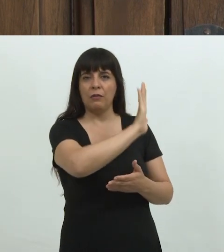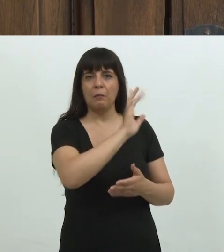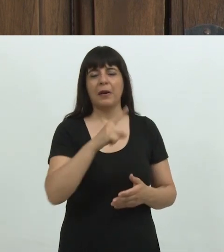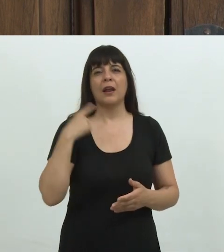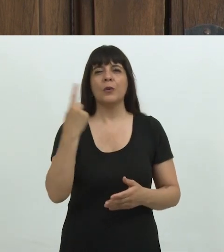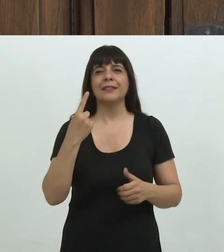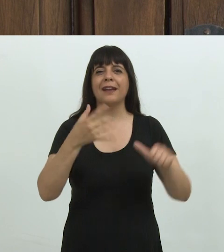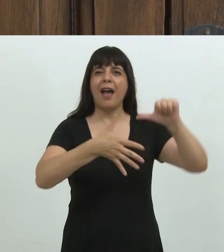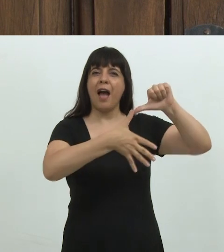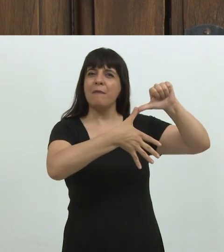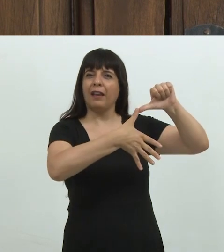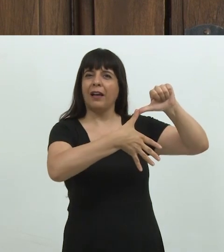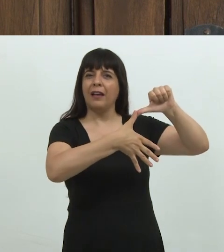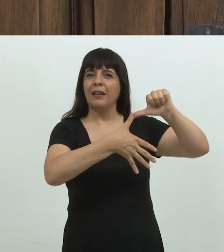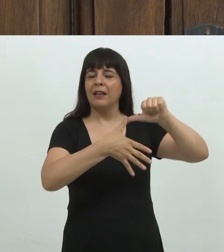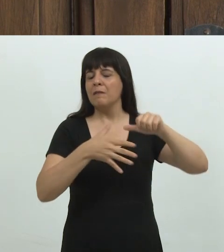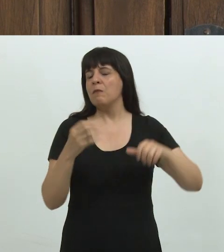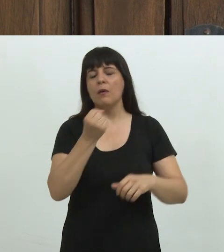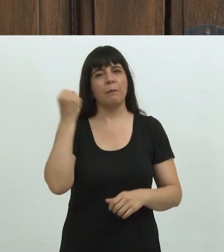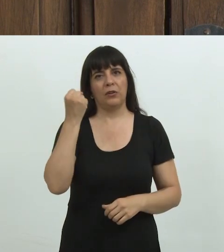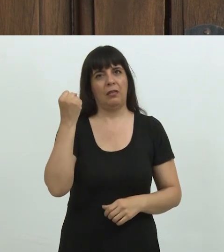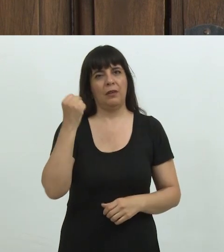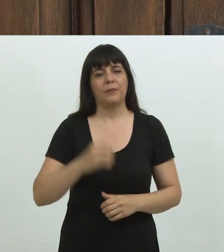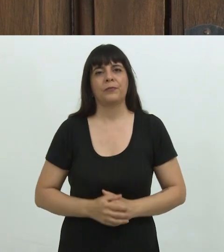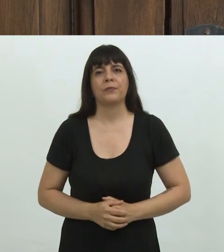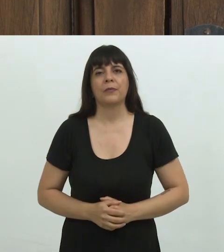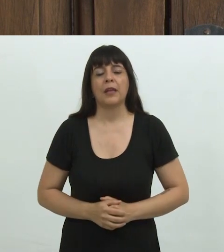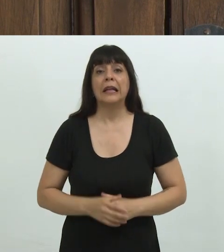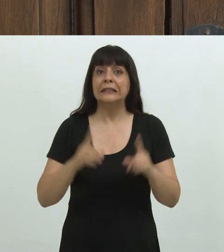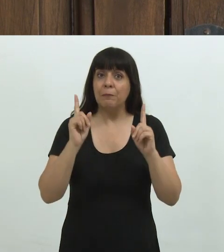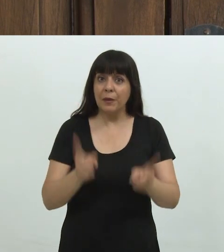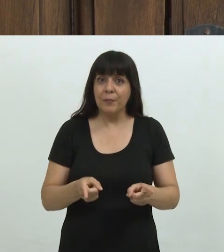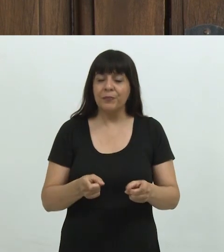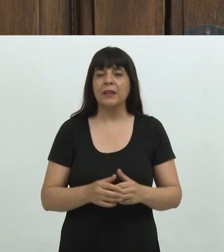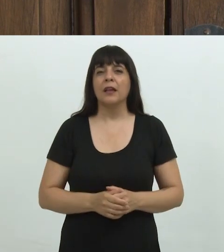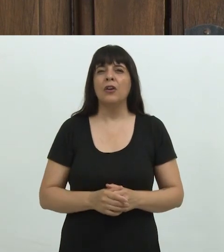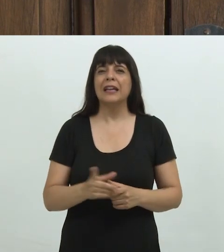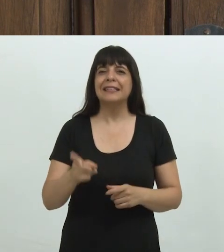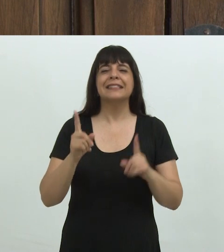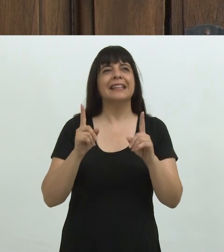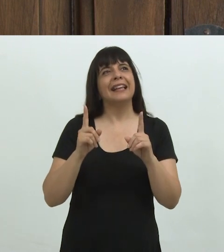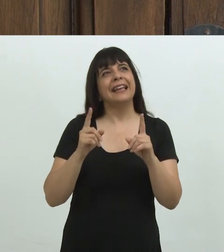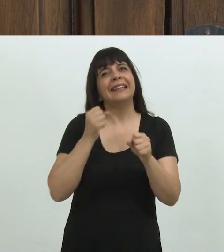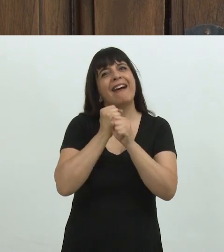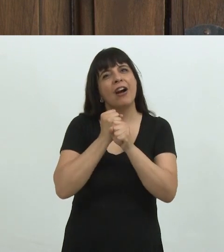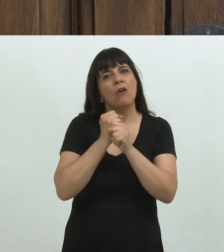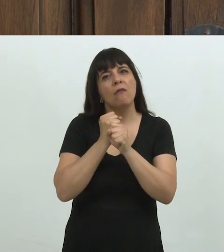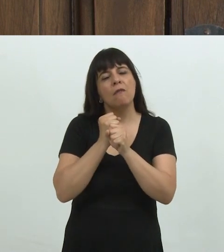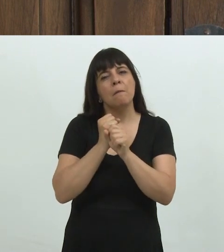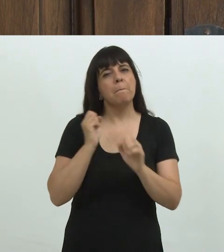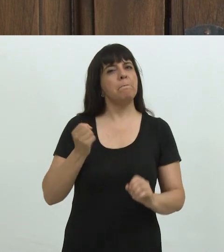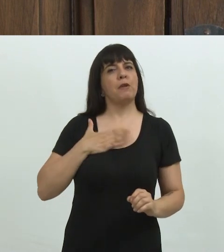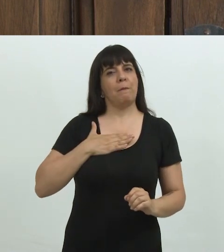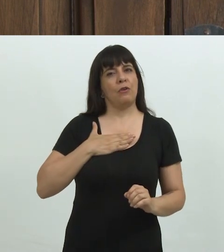en nuestra América de enorme gravitación, como en lo que hace a lo que es la tarea propia de la universidad